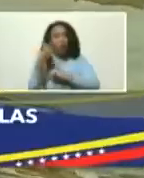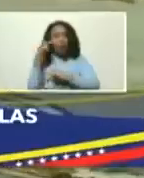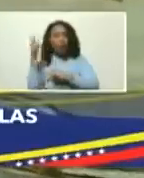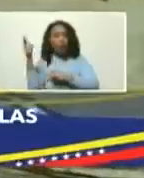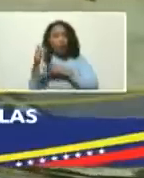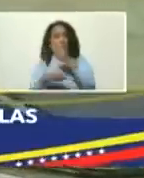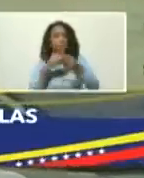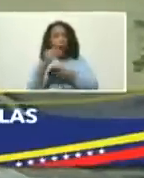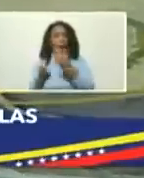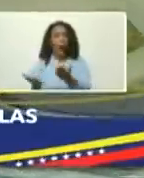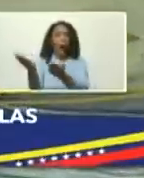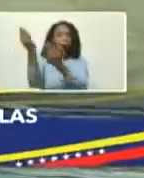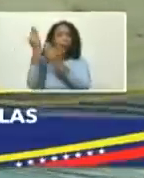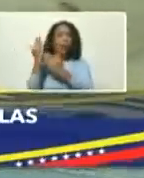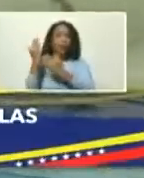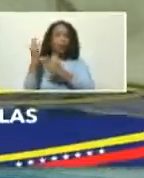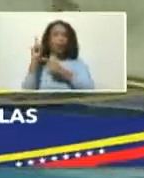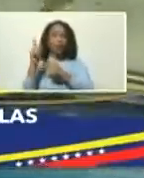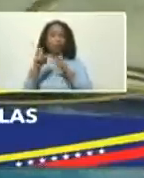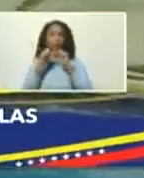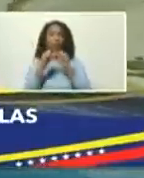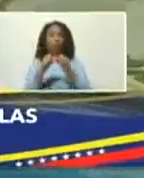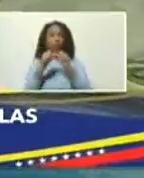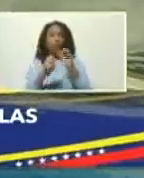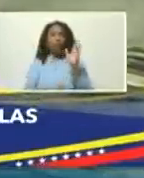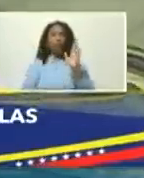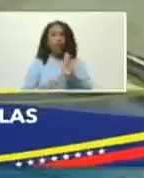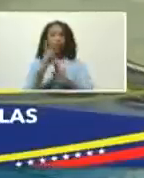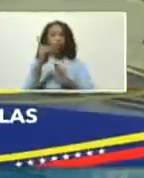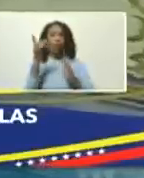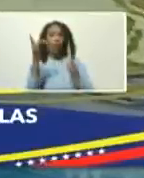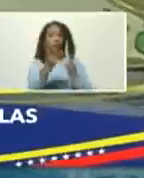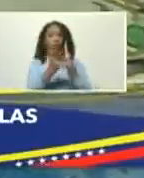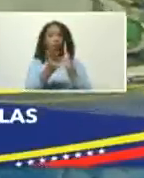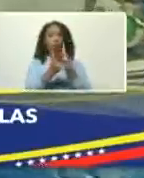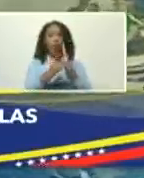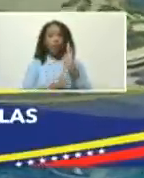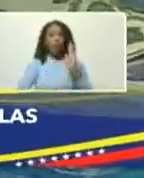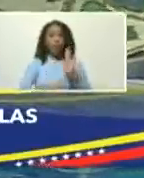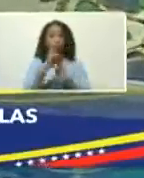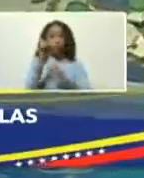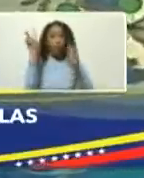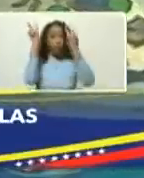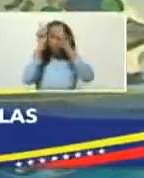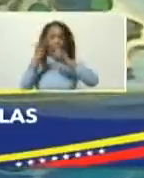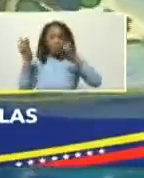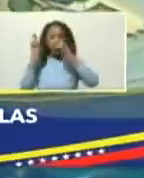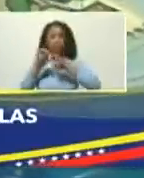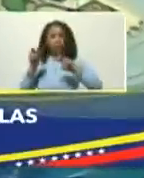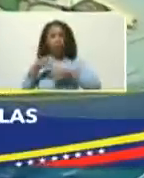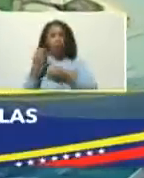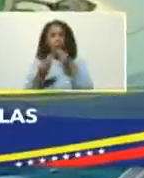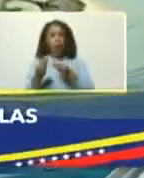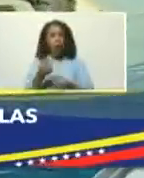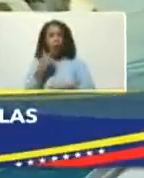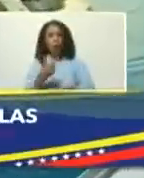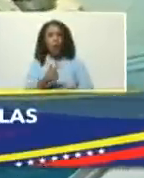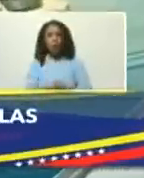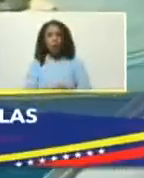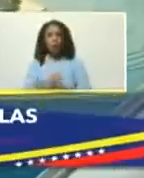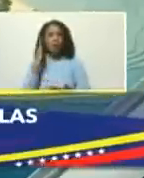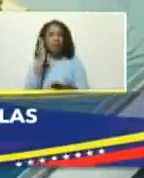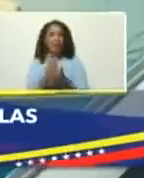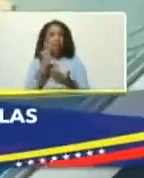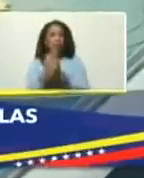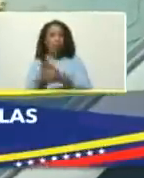aporte permanentemente al desarrollo de la tecnología al desarrollo de la investigación y como lo dije siempre